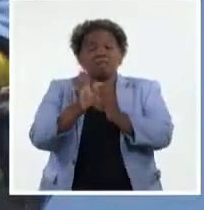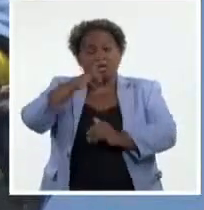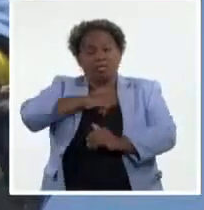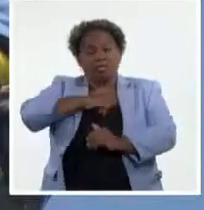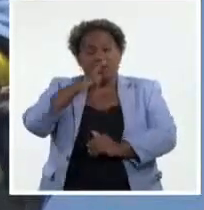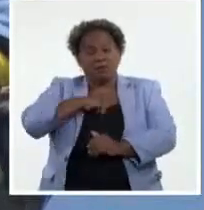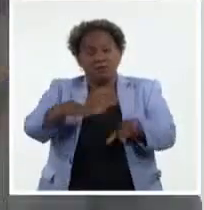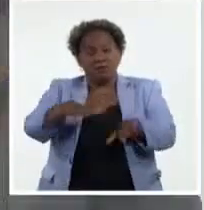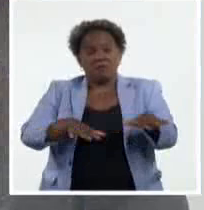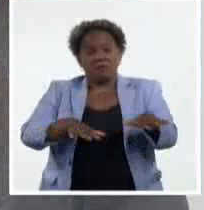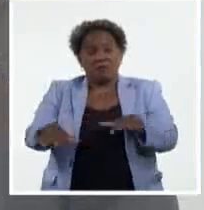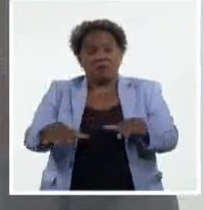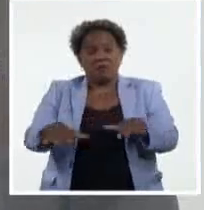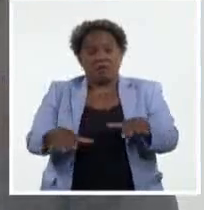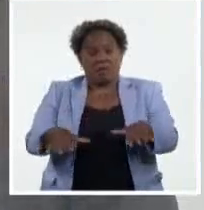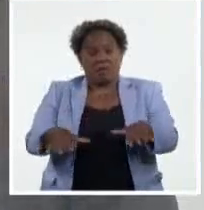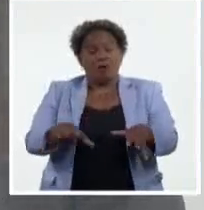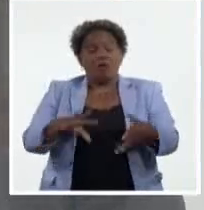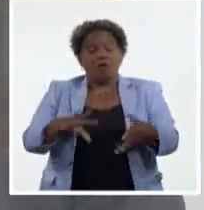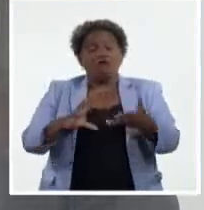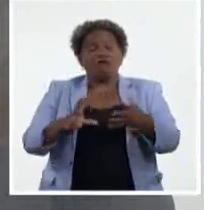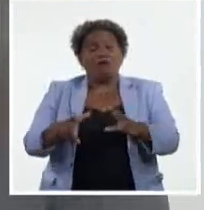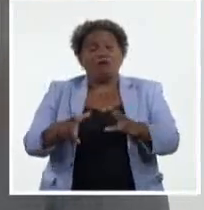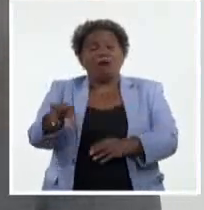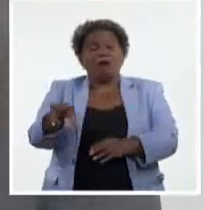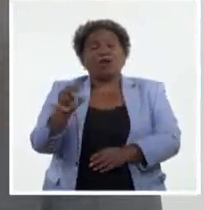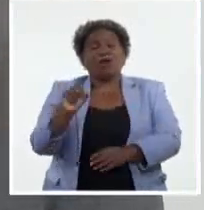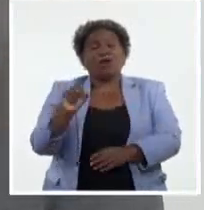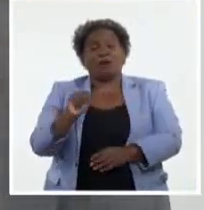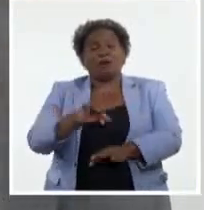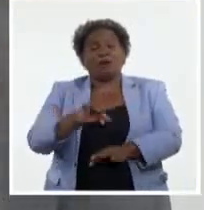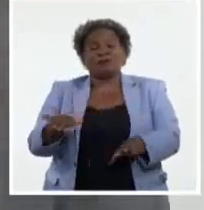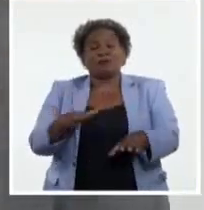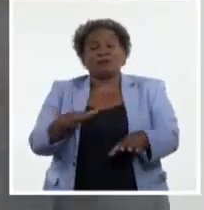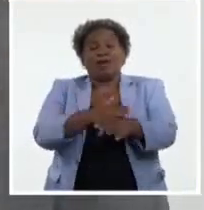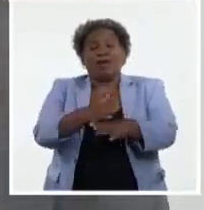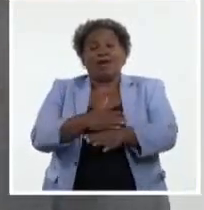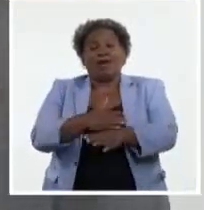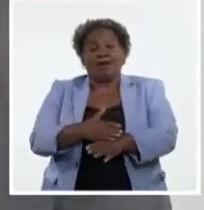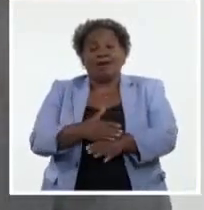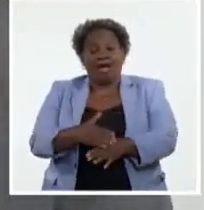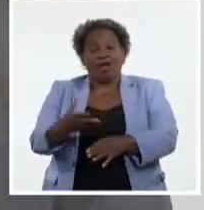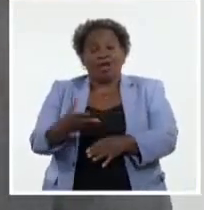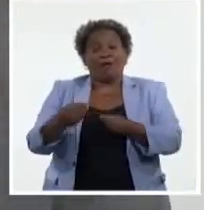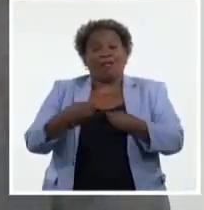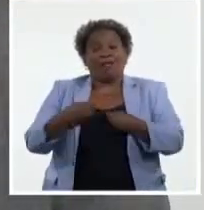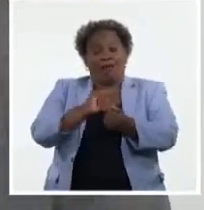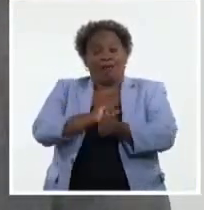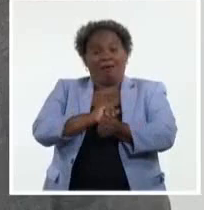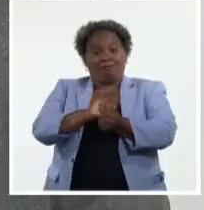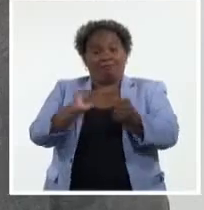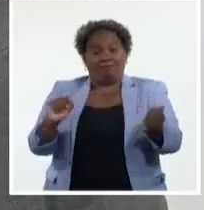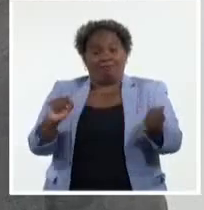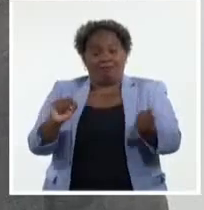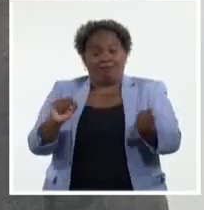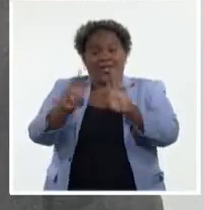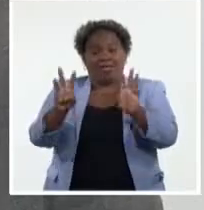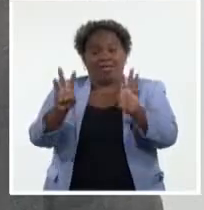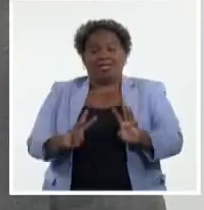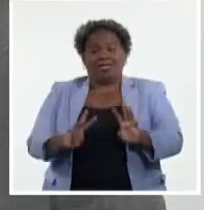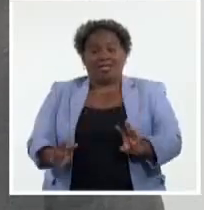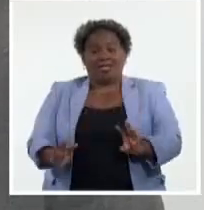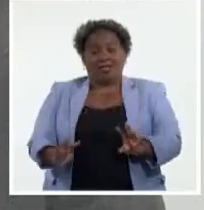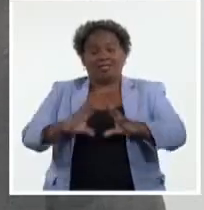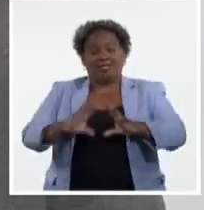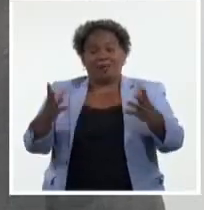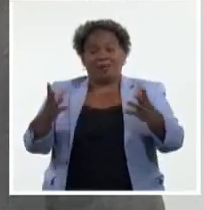habilitado una nueva vía ya diversificada y que, por supuesto, nos va a dar también más soberanía para el acceso a Internet hacia el mundo,